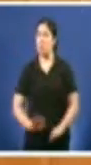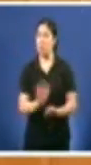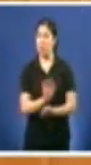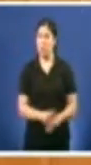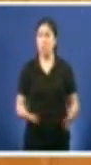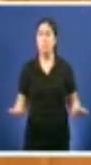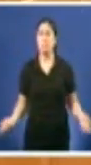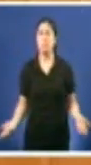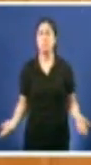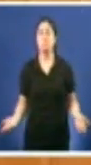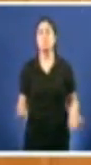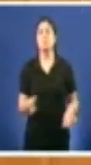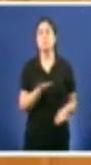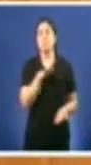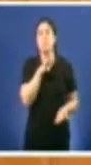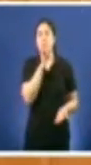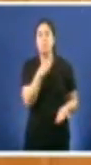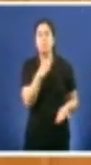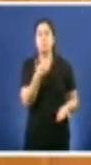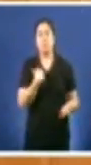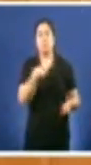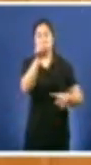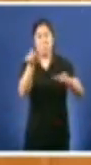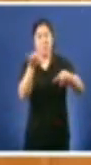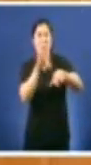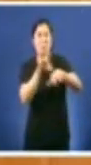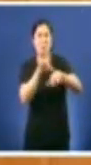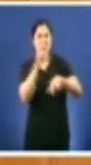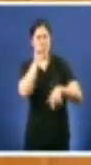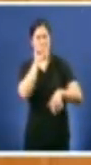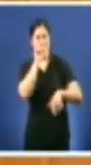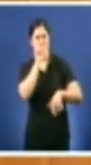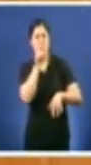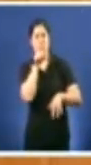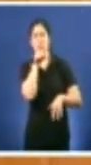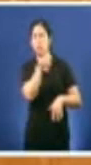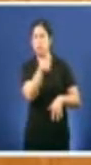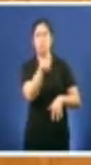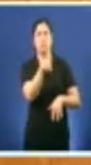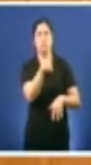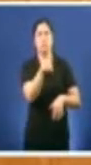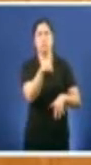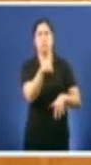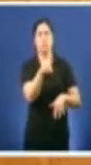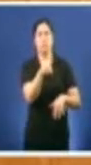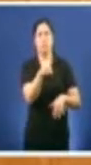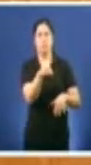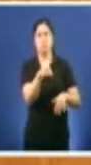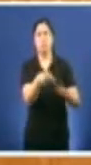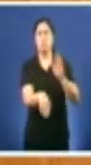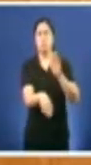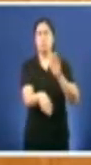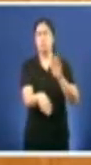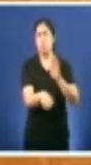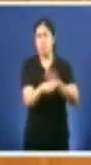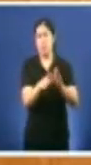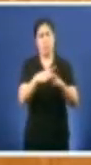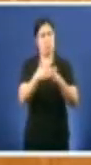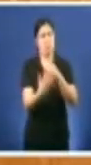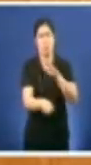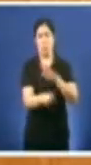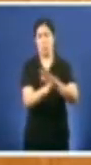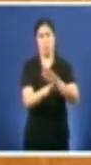que os pacientes de Lugo sigan obrigados a percorrer grandes distancias para realizar